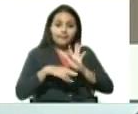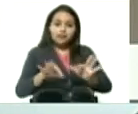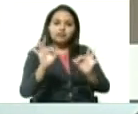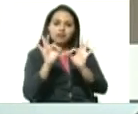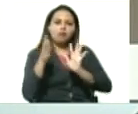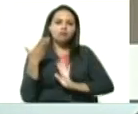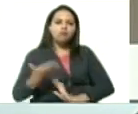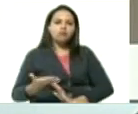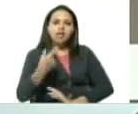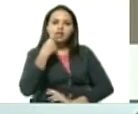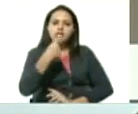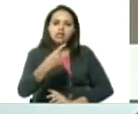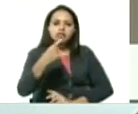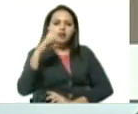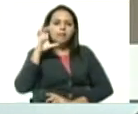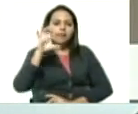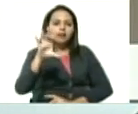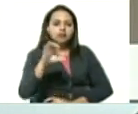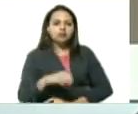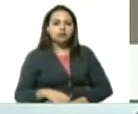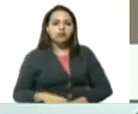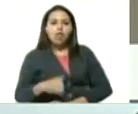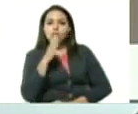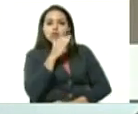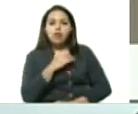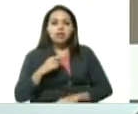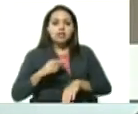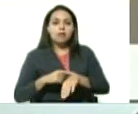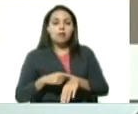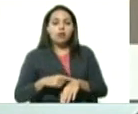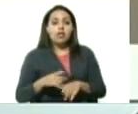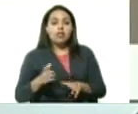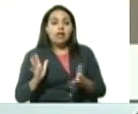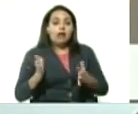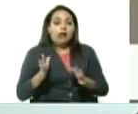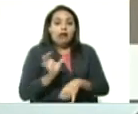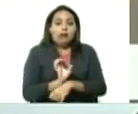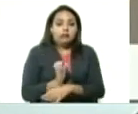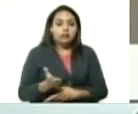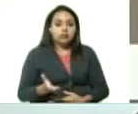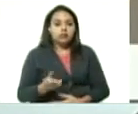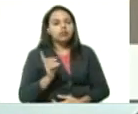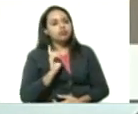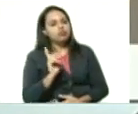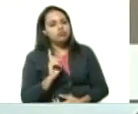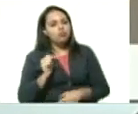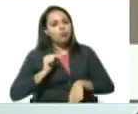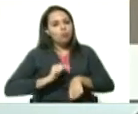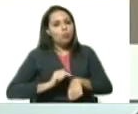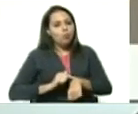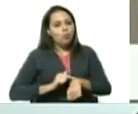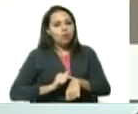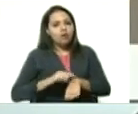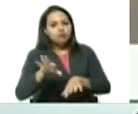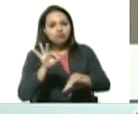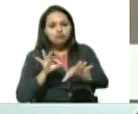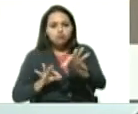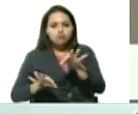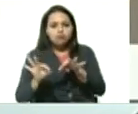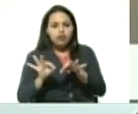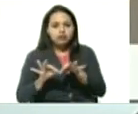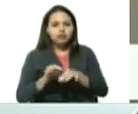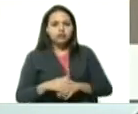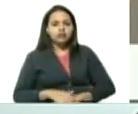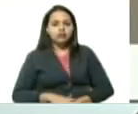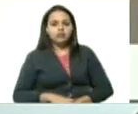le ha dicho al país no es momento de alarmarse es momento de tomar unas medidas con mucha